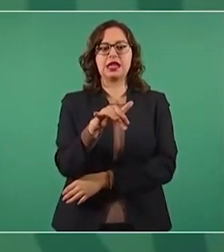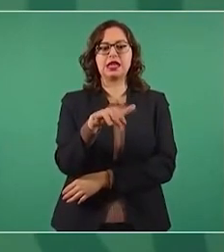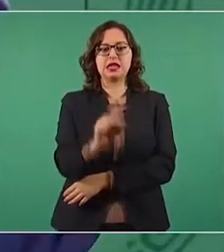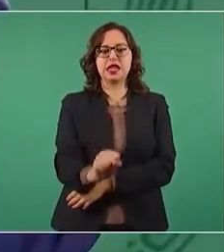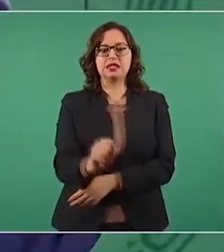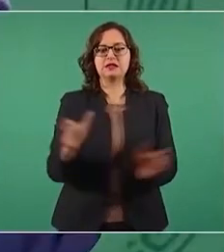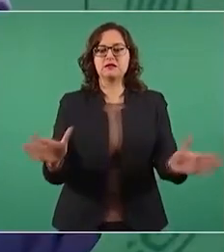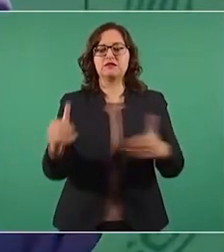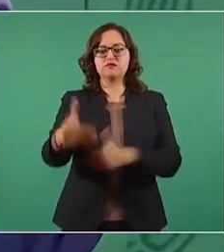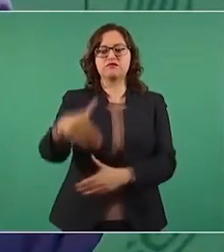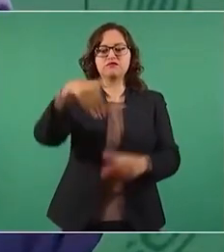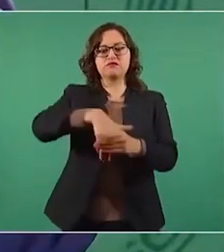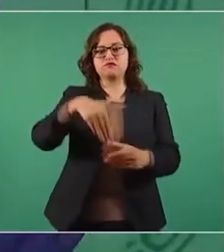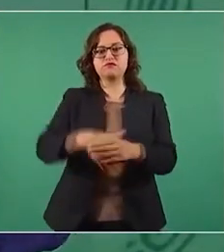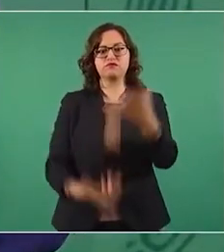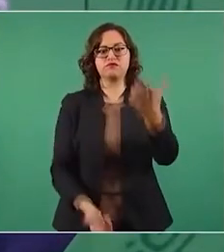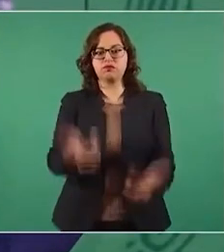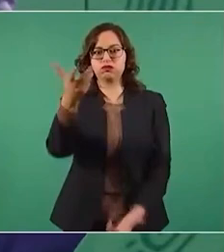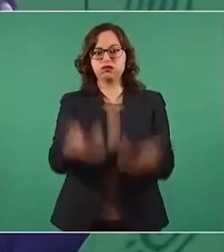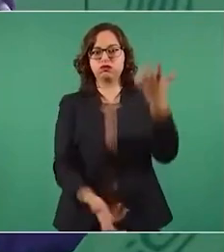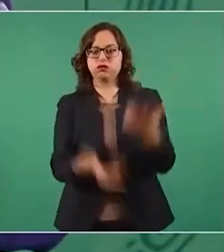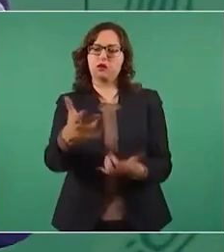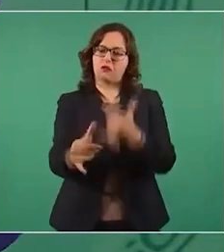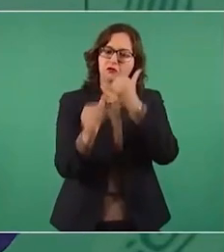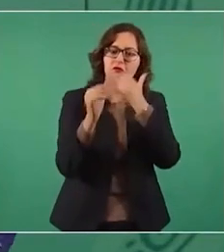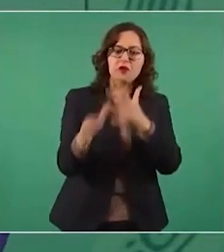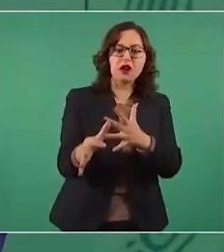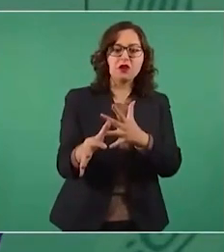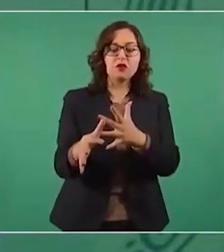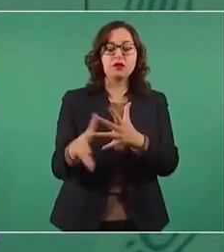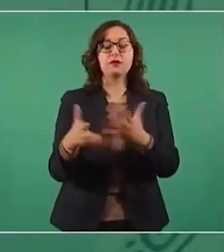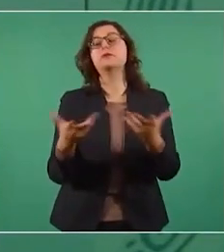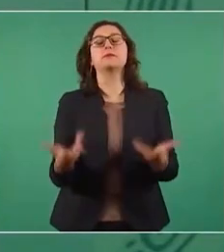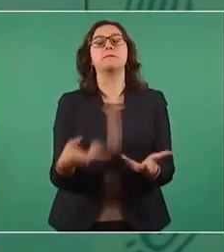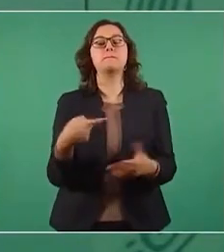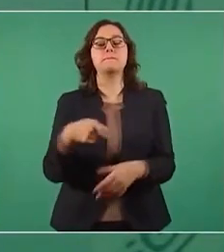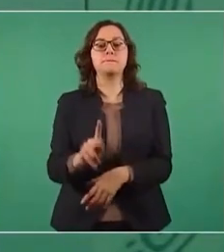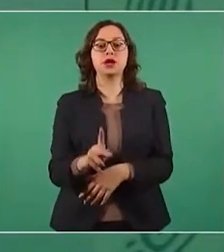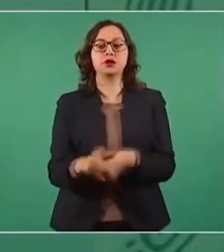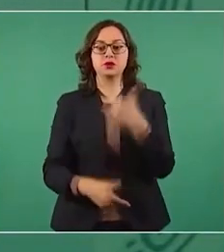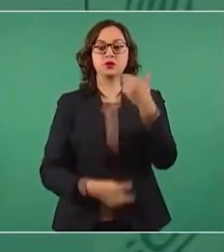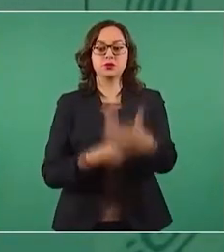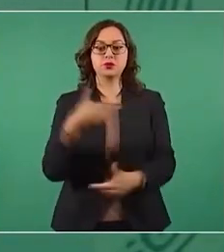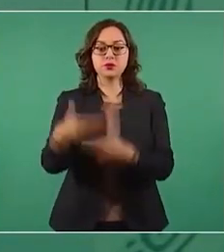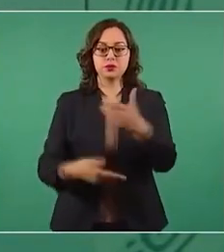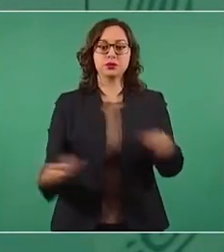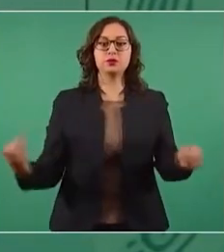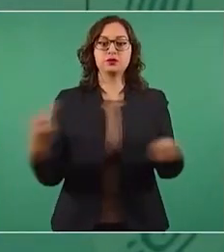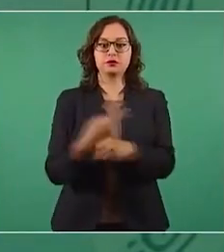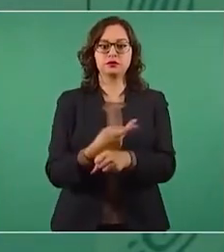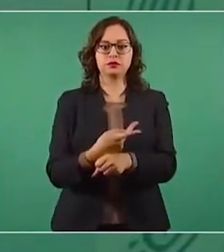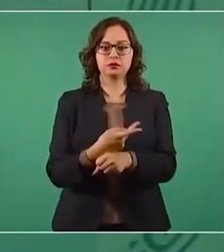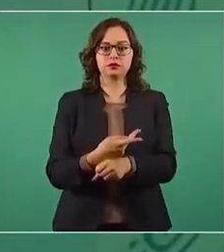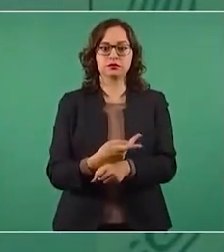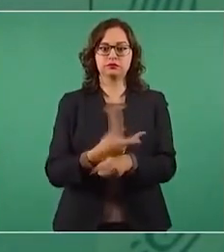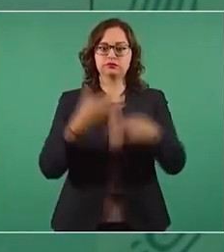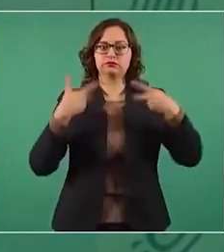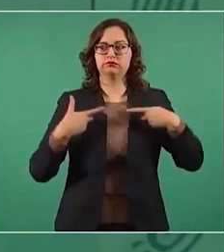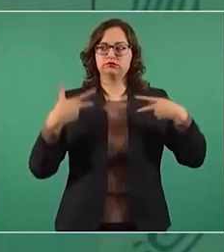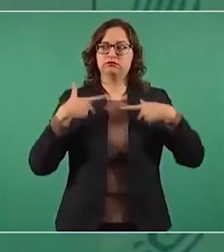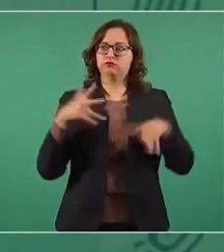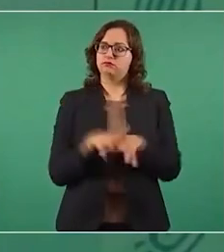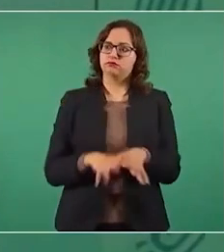boletas electorales, pero se lleva a cabo un movimiento importante.